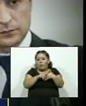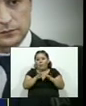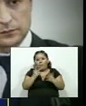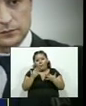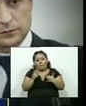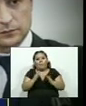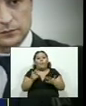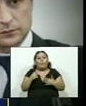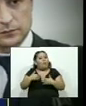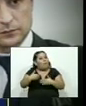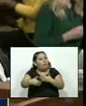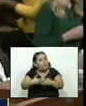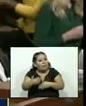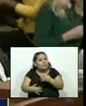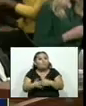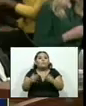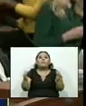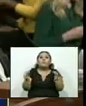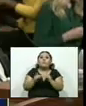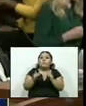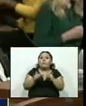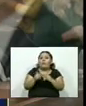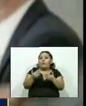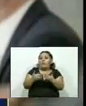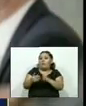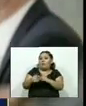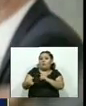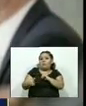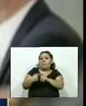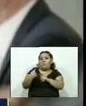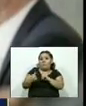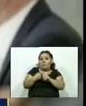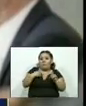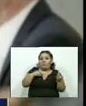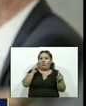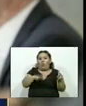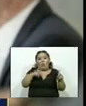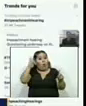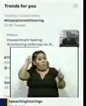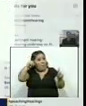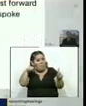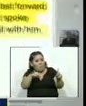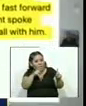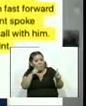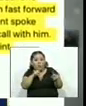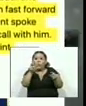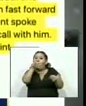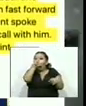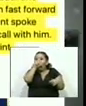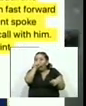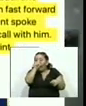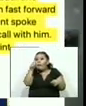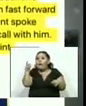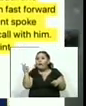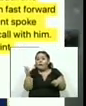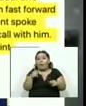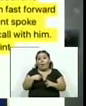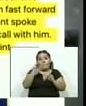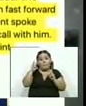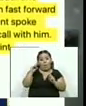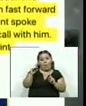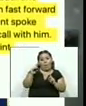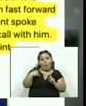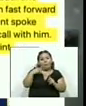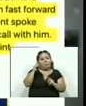algunas cosas además frente a los varios ataques del presidente en su contra aún en vivo a través de Twitter durante su testimonio la